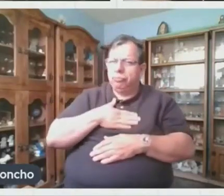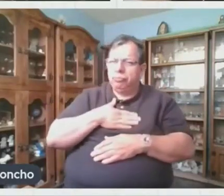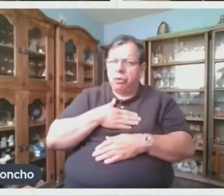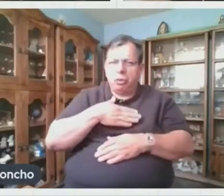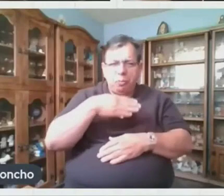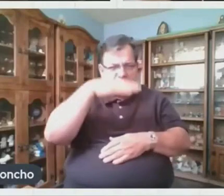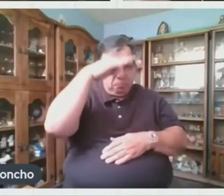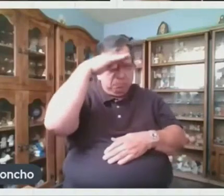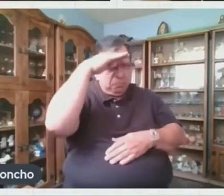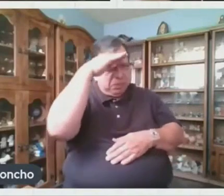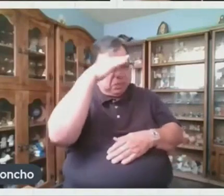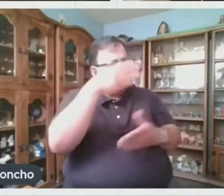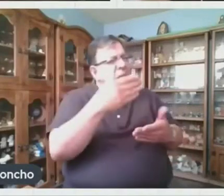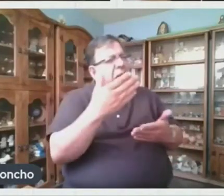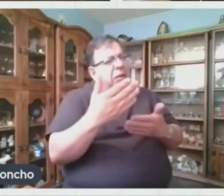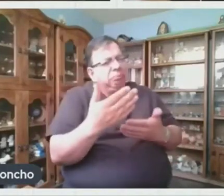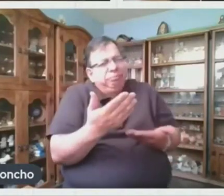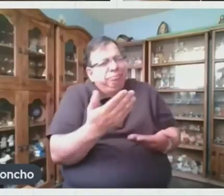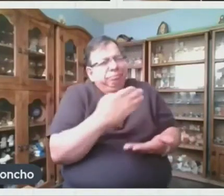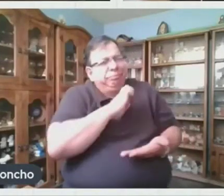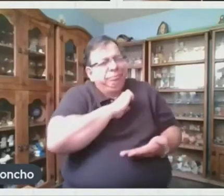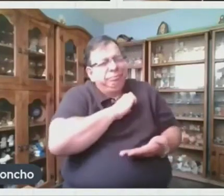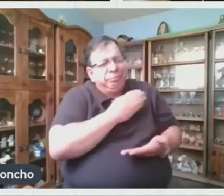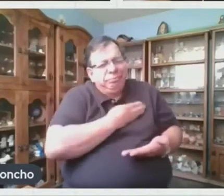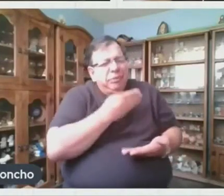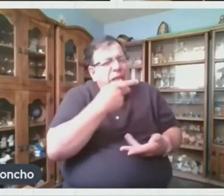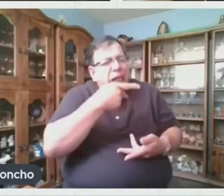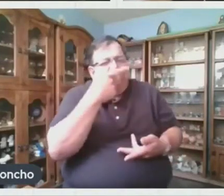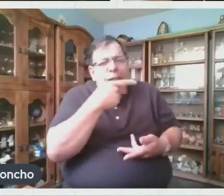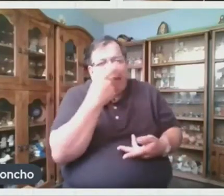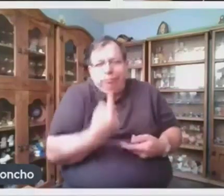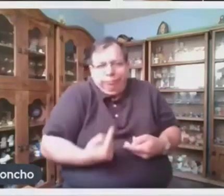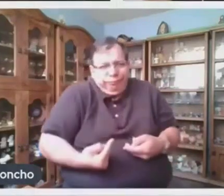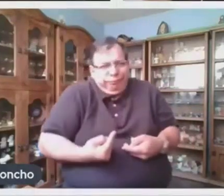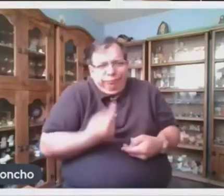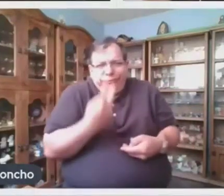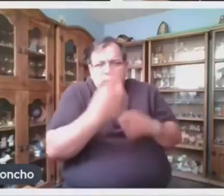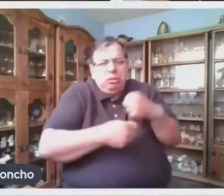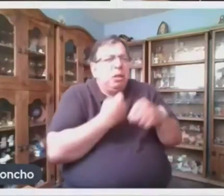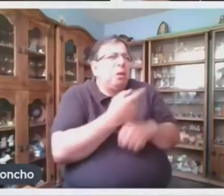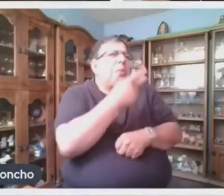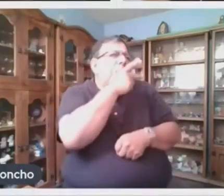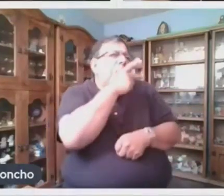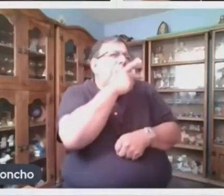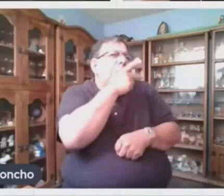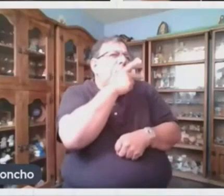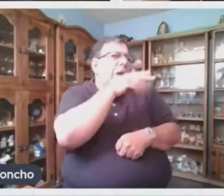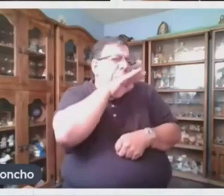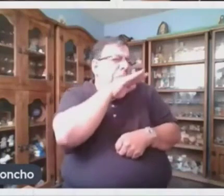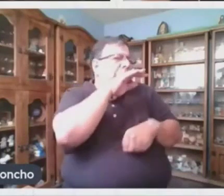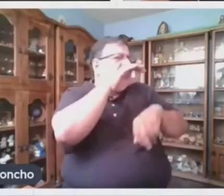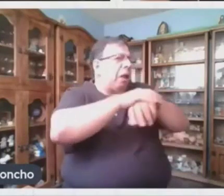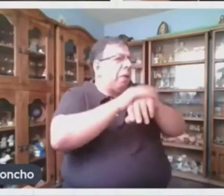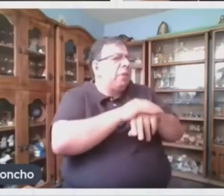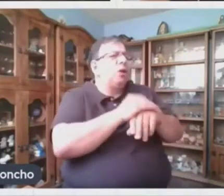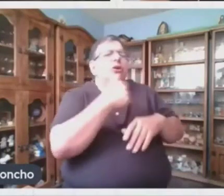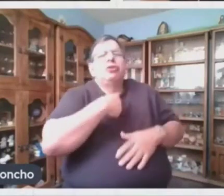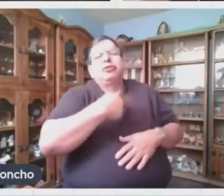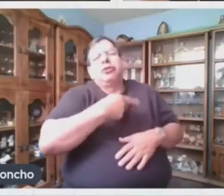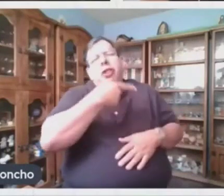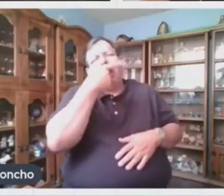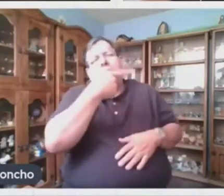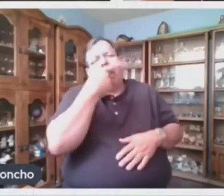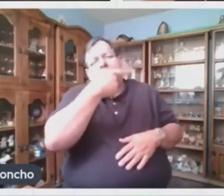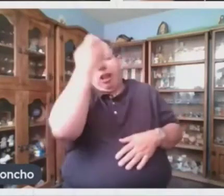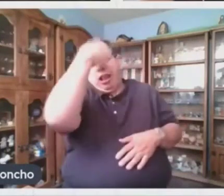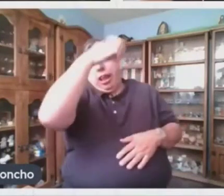lo cual hice desde los dos años y me daba a entender con mis papás y amigos. Eso me hacía un experto en la lengua.